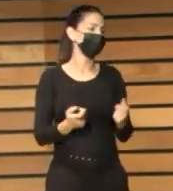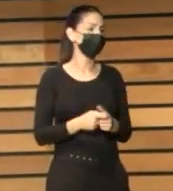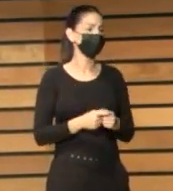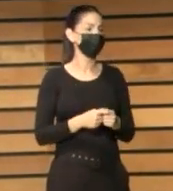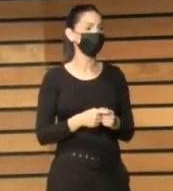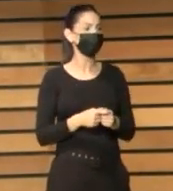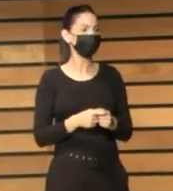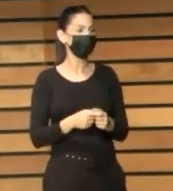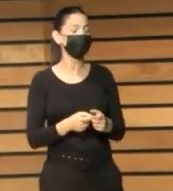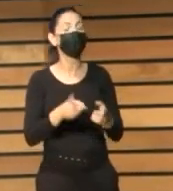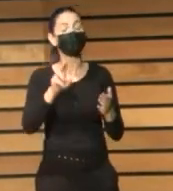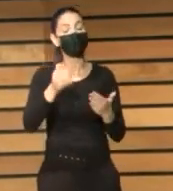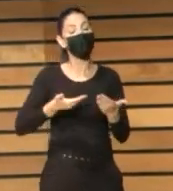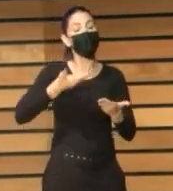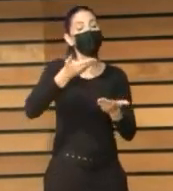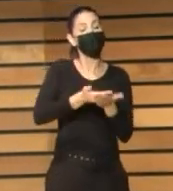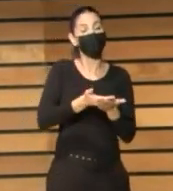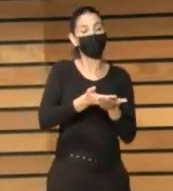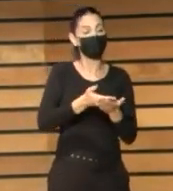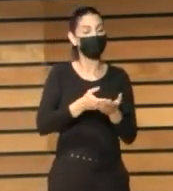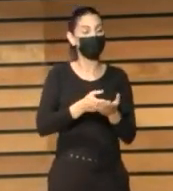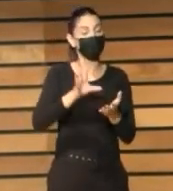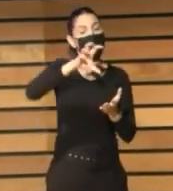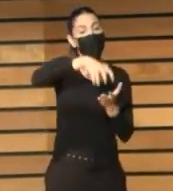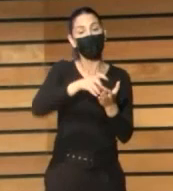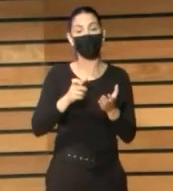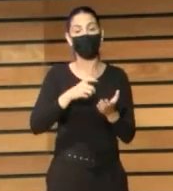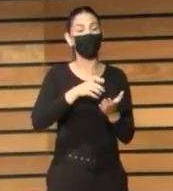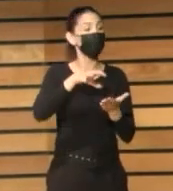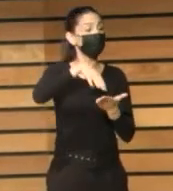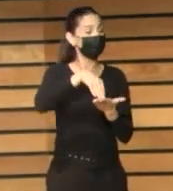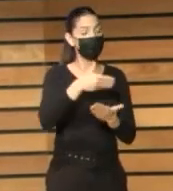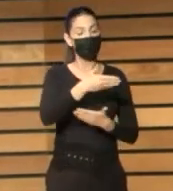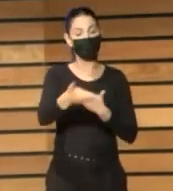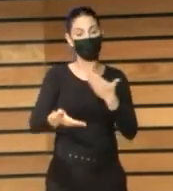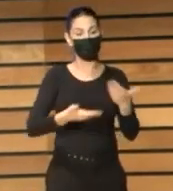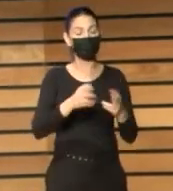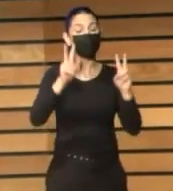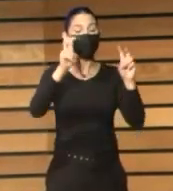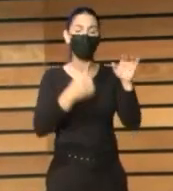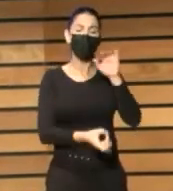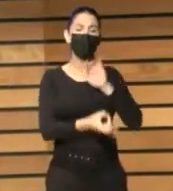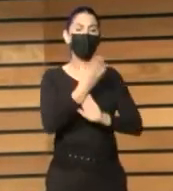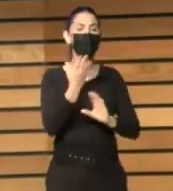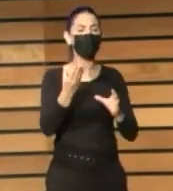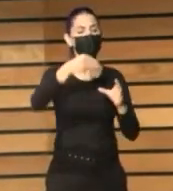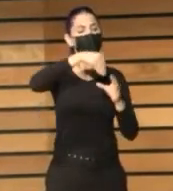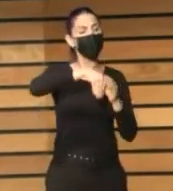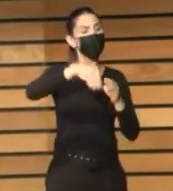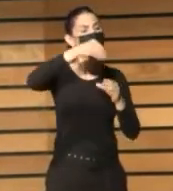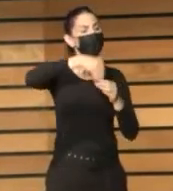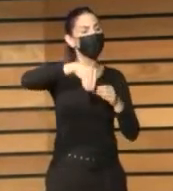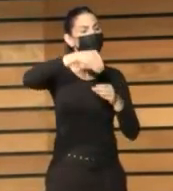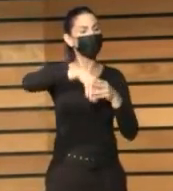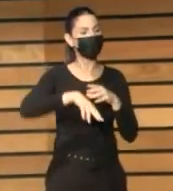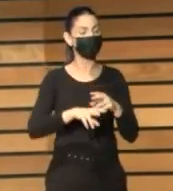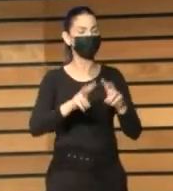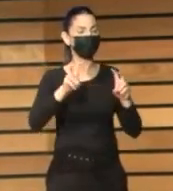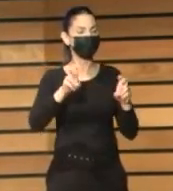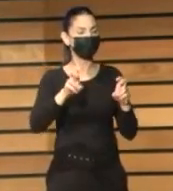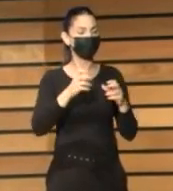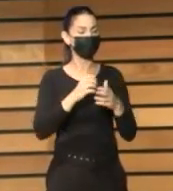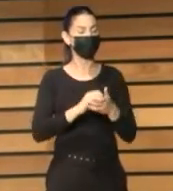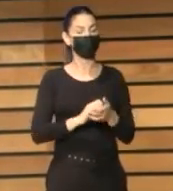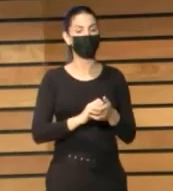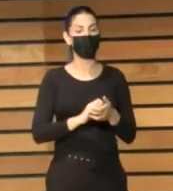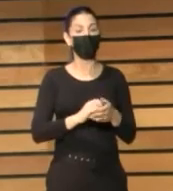las propuestas de las propias comunidades y de innovación en cuanto a la creación de contenidos, la dimensión